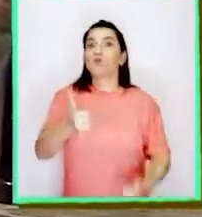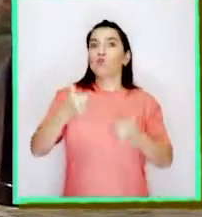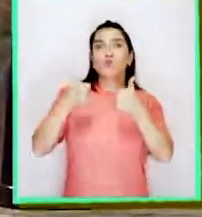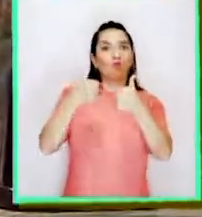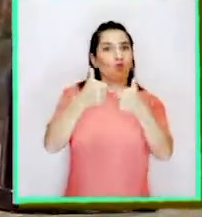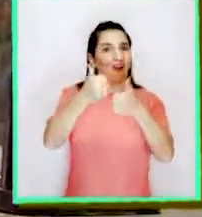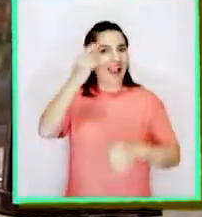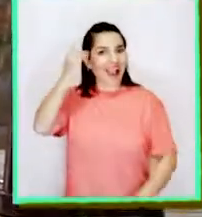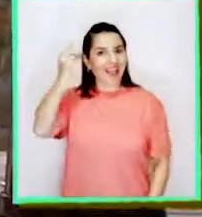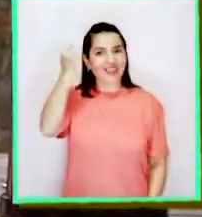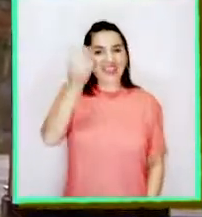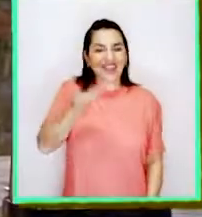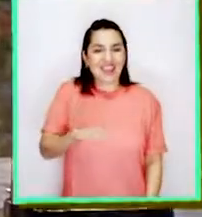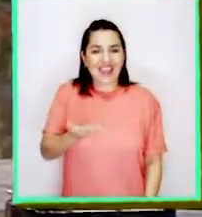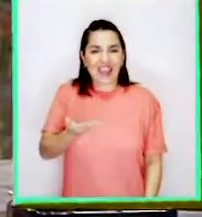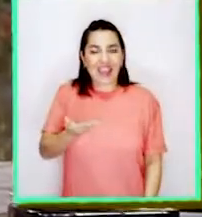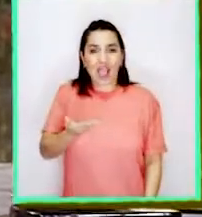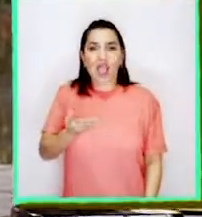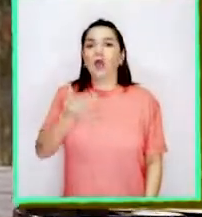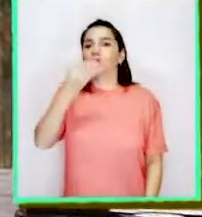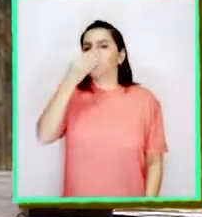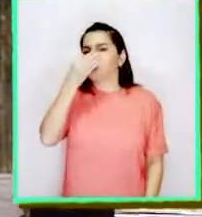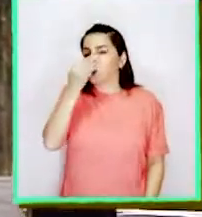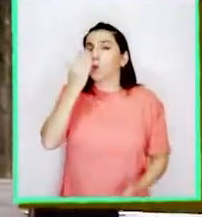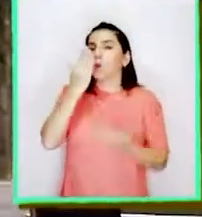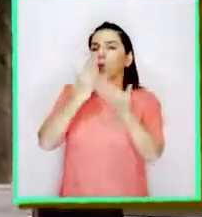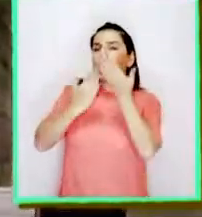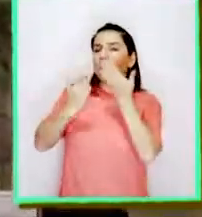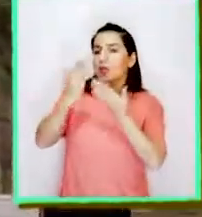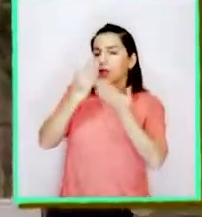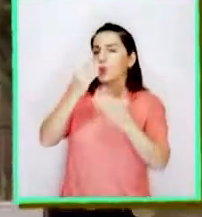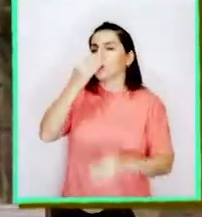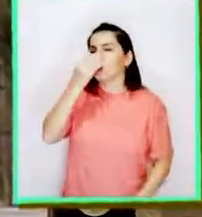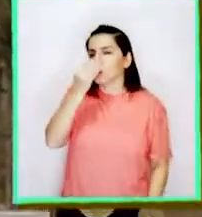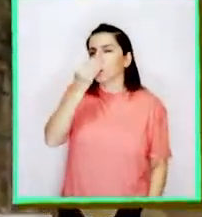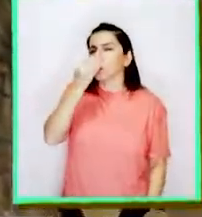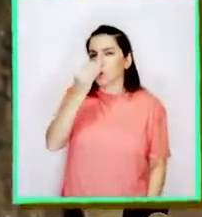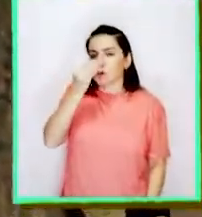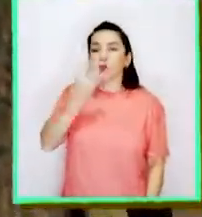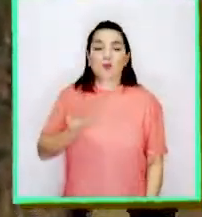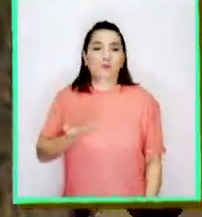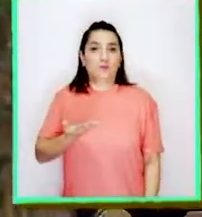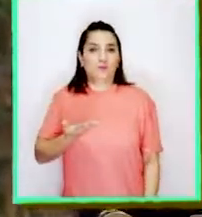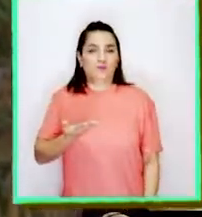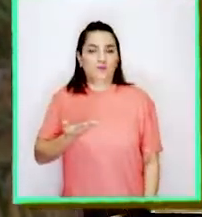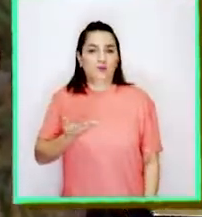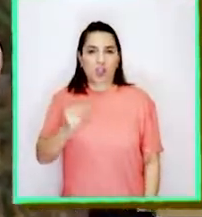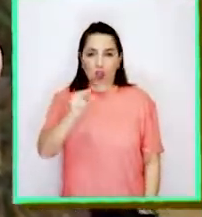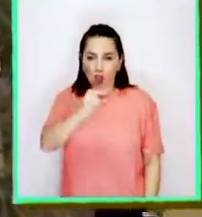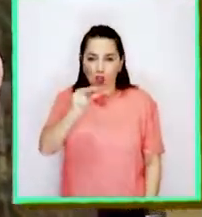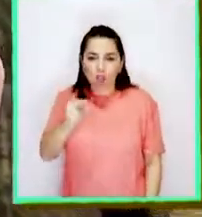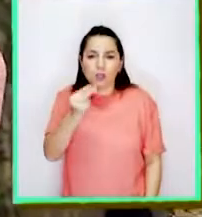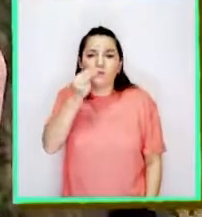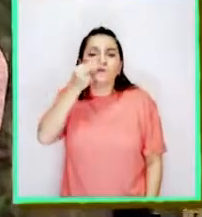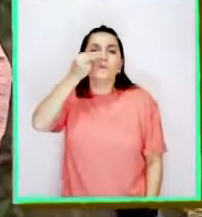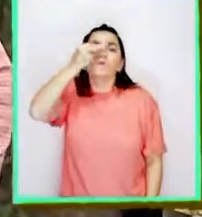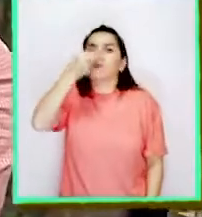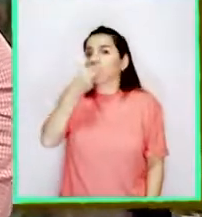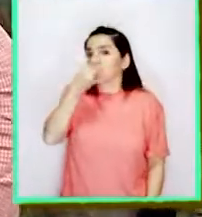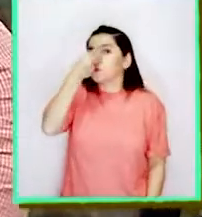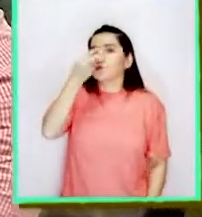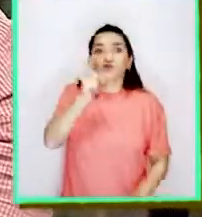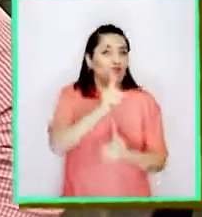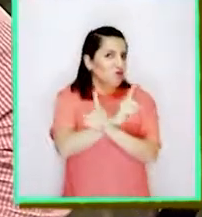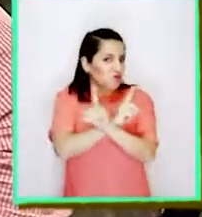¡Tremendas ideas tuvieron! Debería sonarse con cuidado para no dañarla. O tampoco introducir objetos